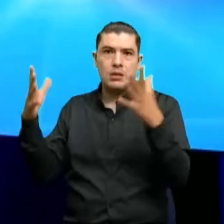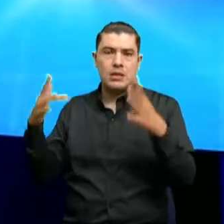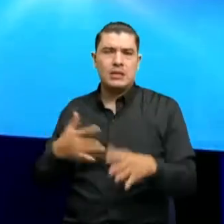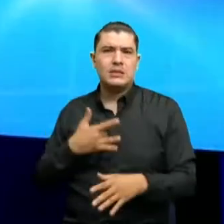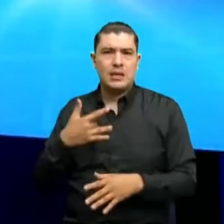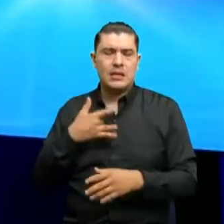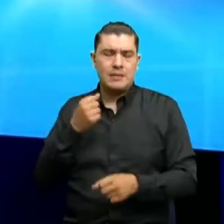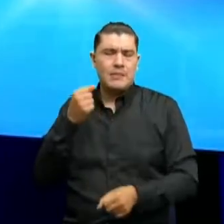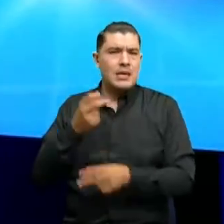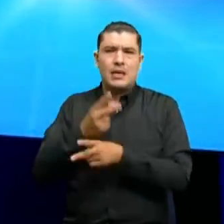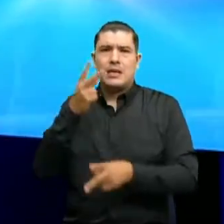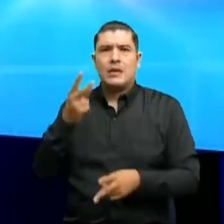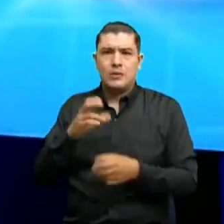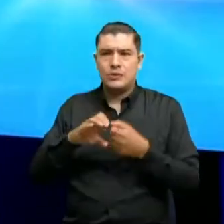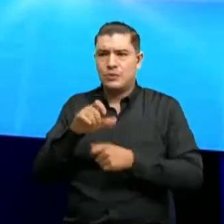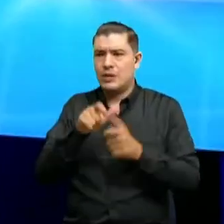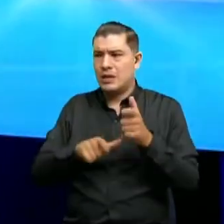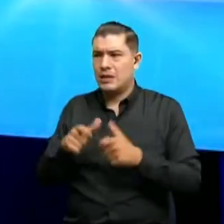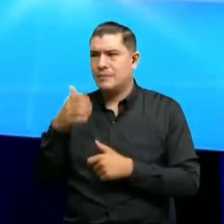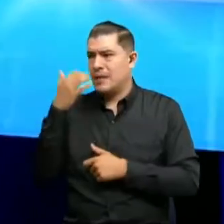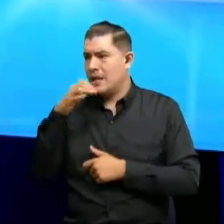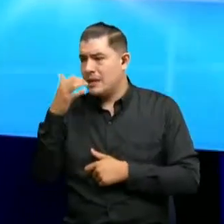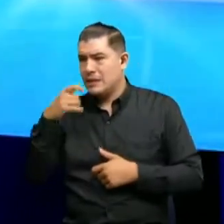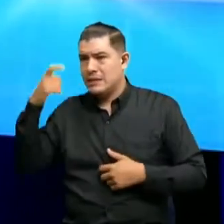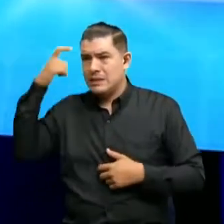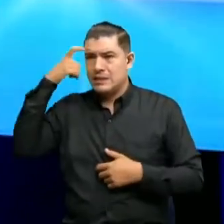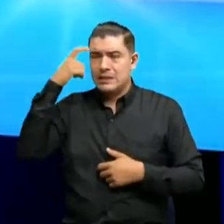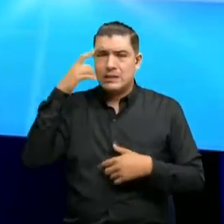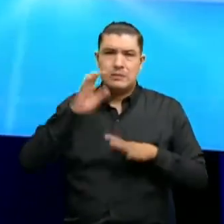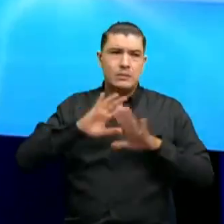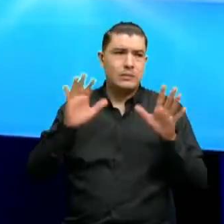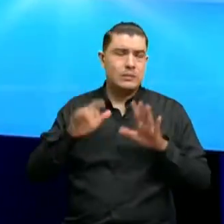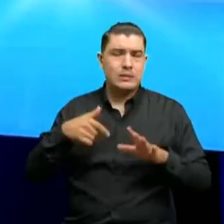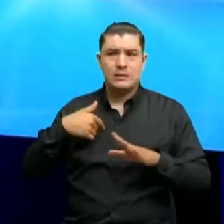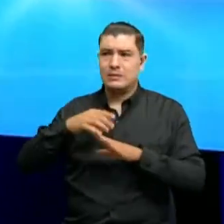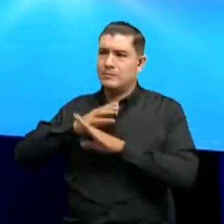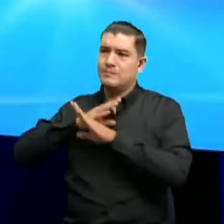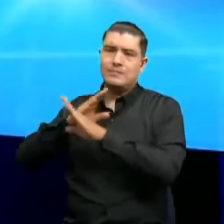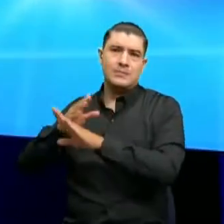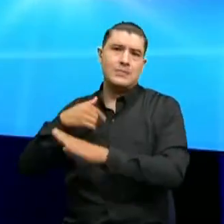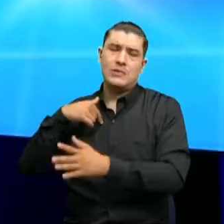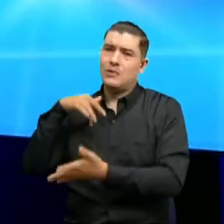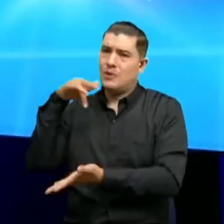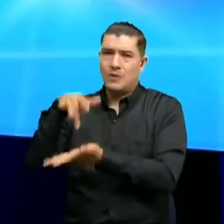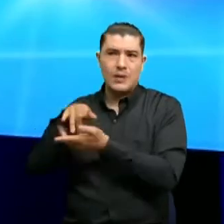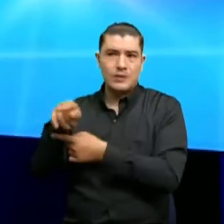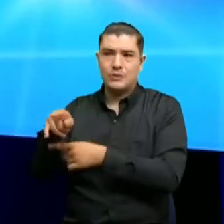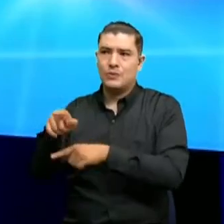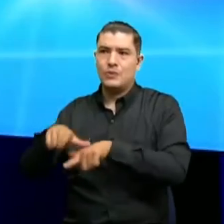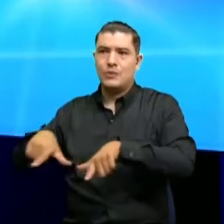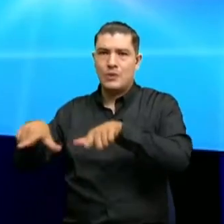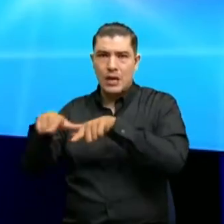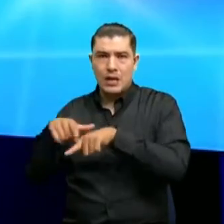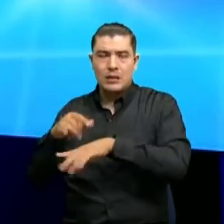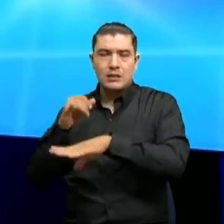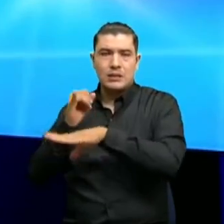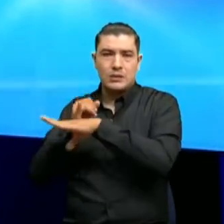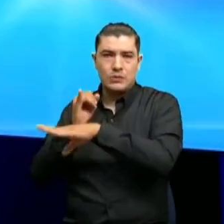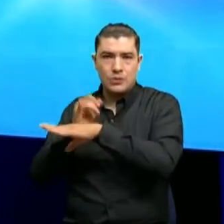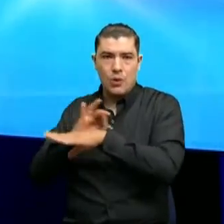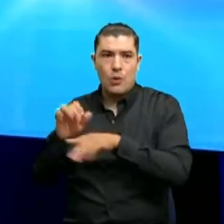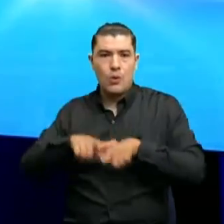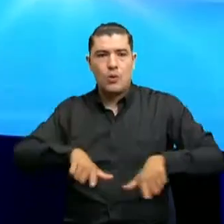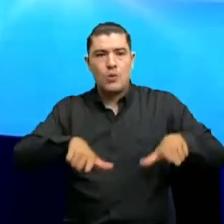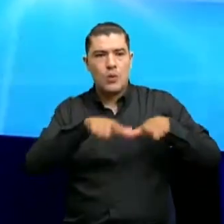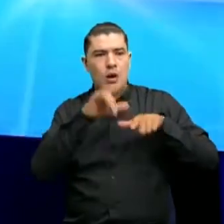miedo de la ciudadanía, que entonces va a evitar acercarse a los edificios institucionales, a los sitios donde haya puestos de